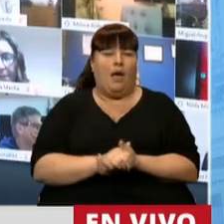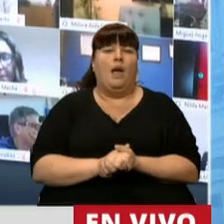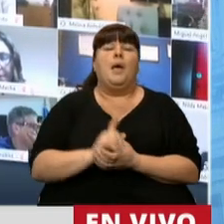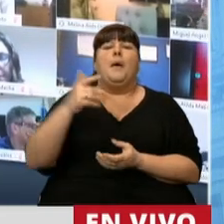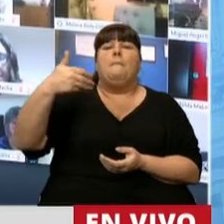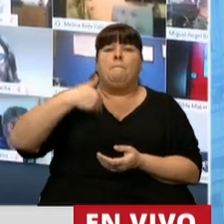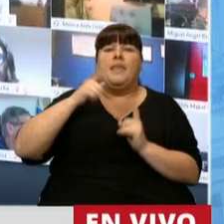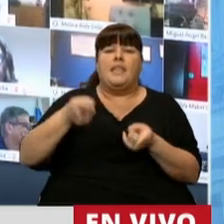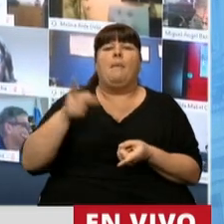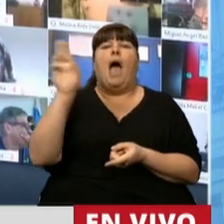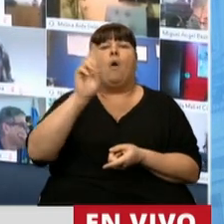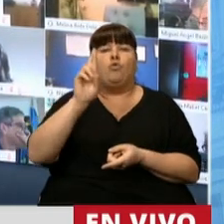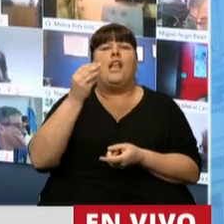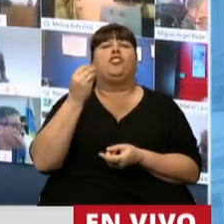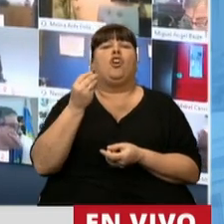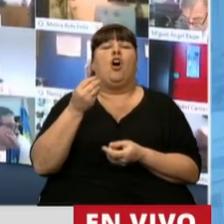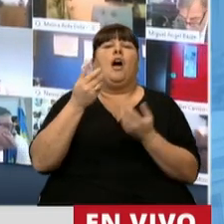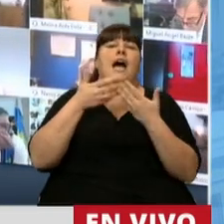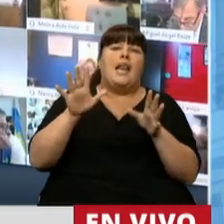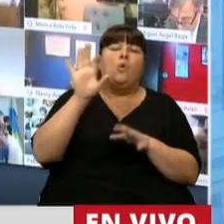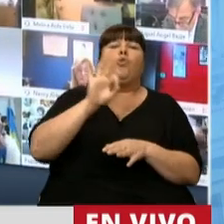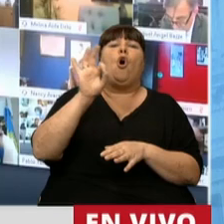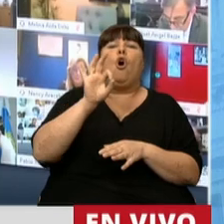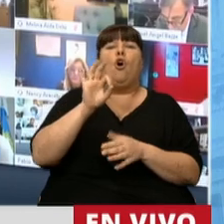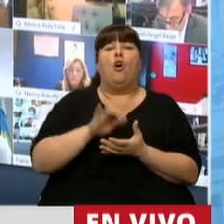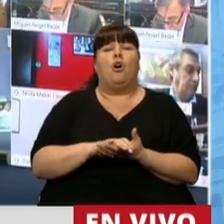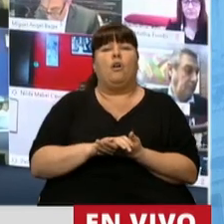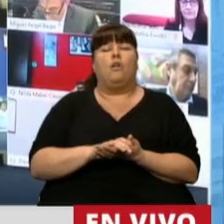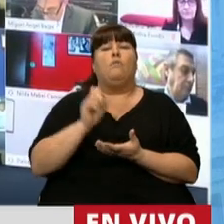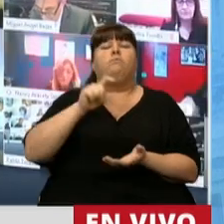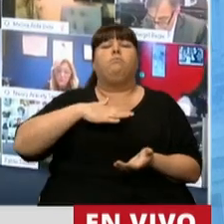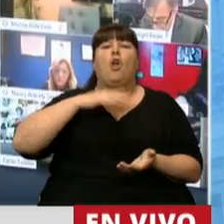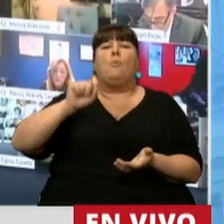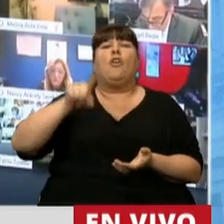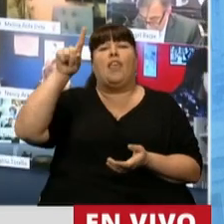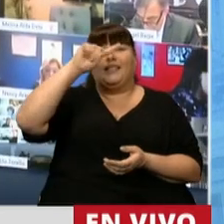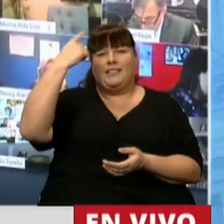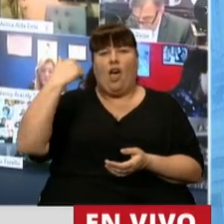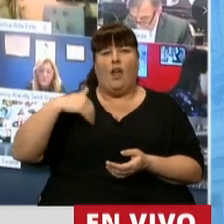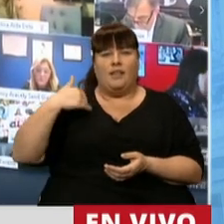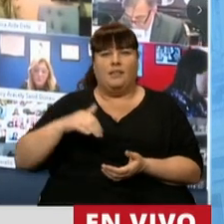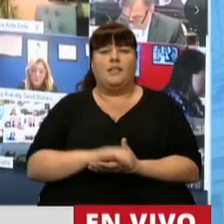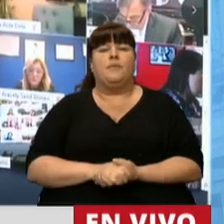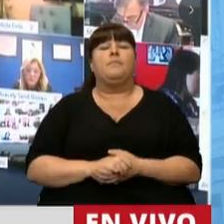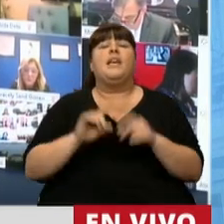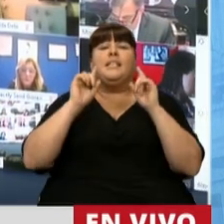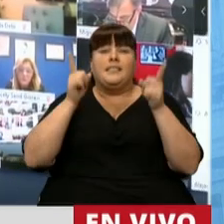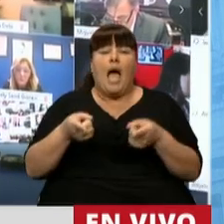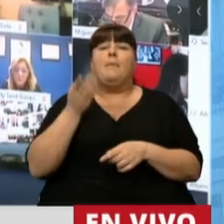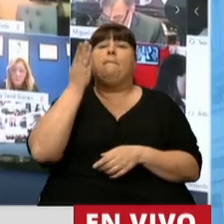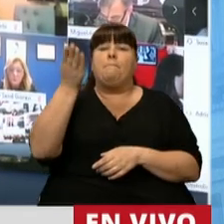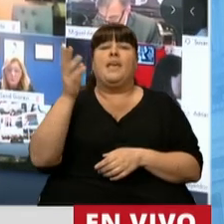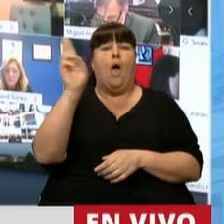solicitó por ejemplo la autorización para renunciar a oponer la defensa de inmunidad soberana por parte del Estado argentino. También se